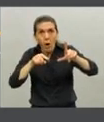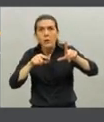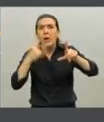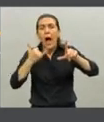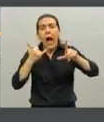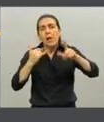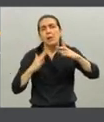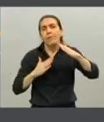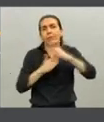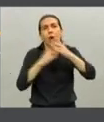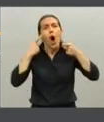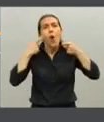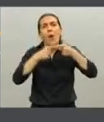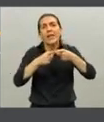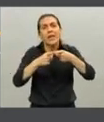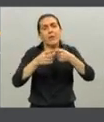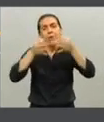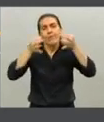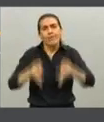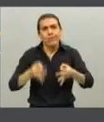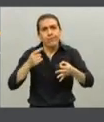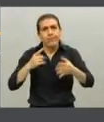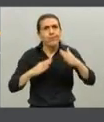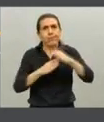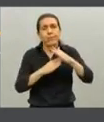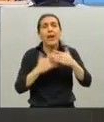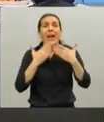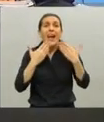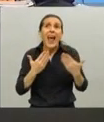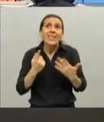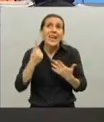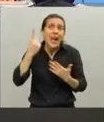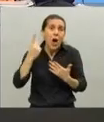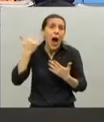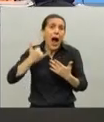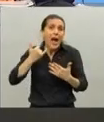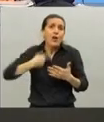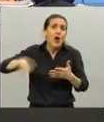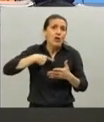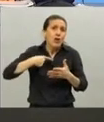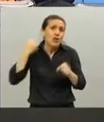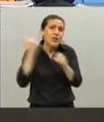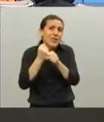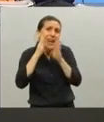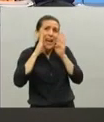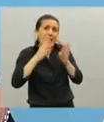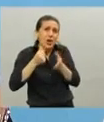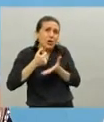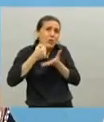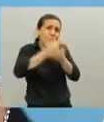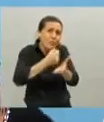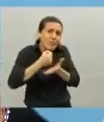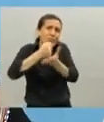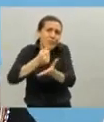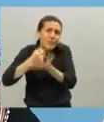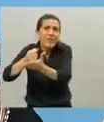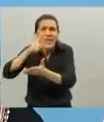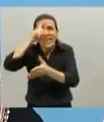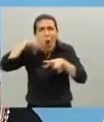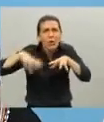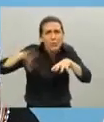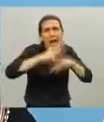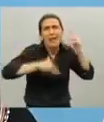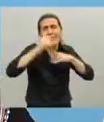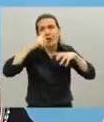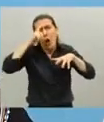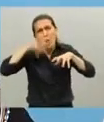motivo centralmente, que nosotros hemos, gracias a Dios, invertido en salud mucho, hemos generado muchos centros